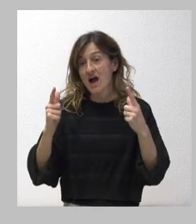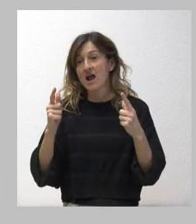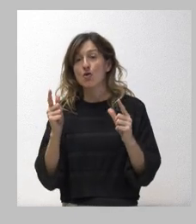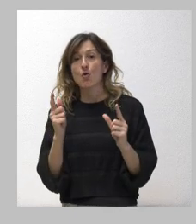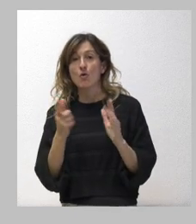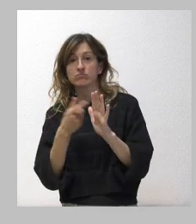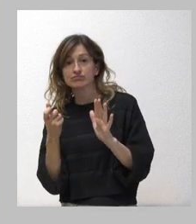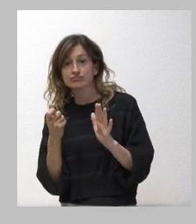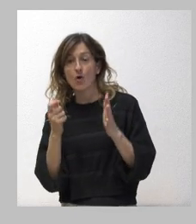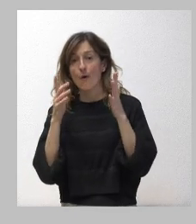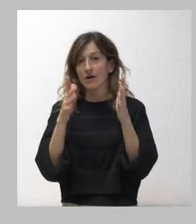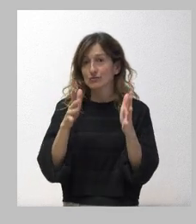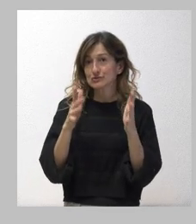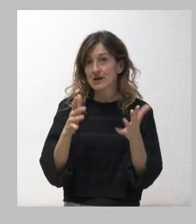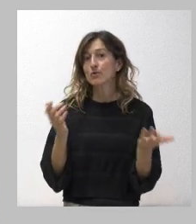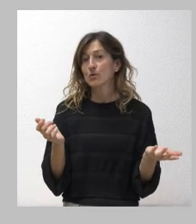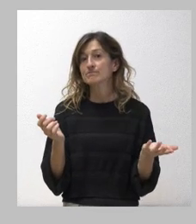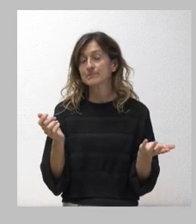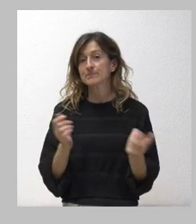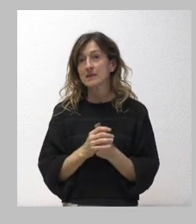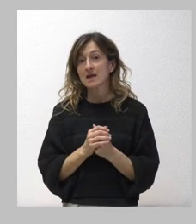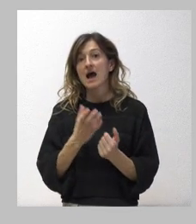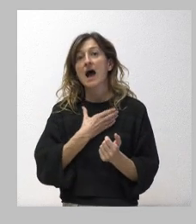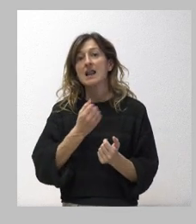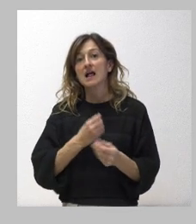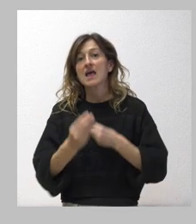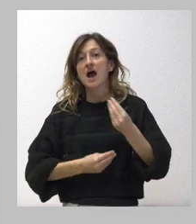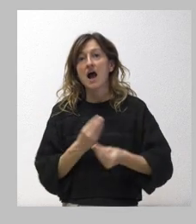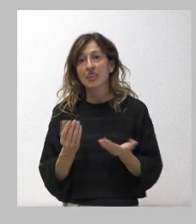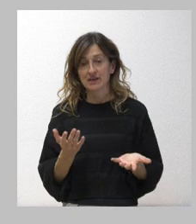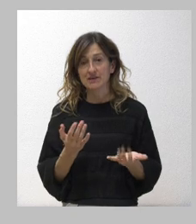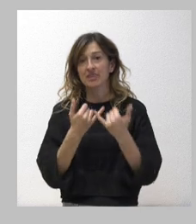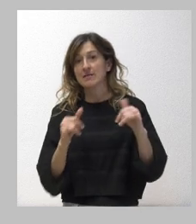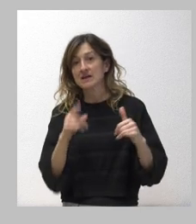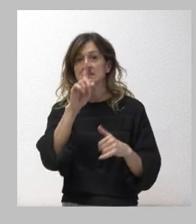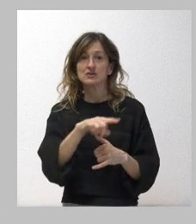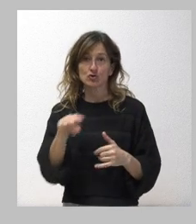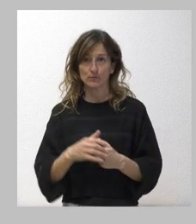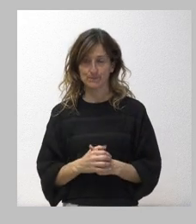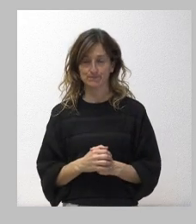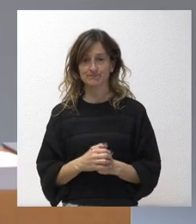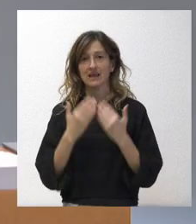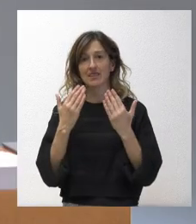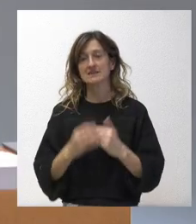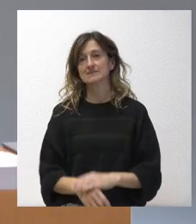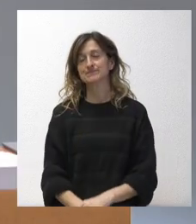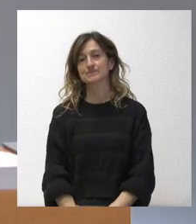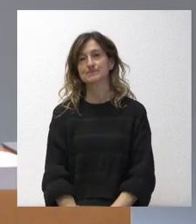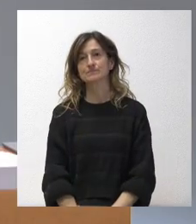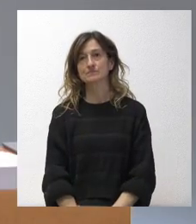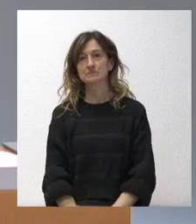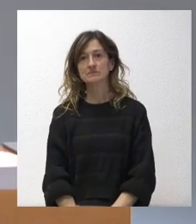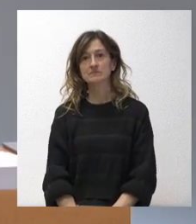bien. No sé, qué tienen que hacer los alcaldes o qué deben hacer. Muchas gracias. Pues, en relación